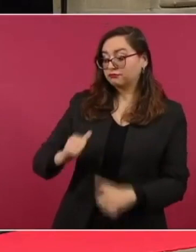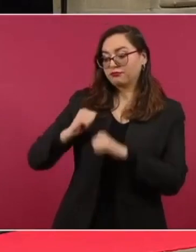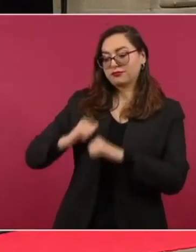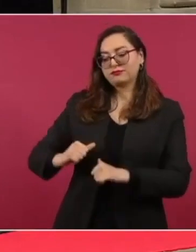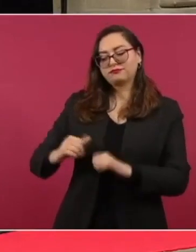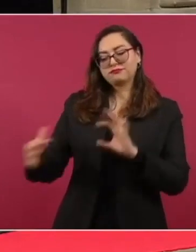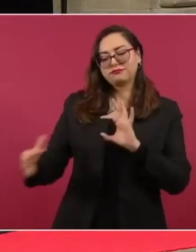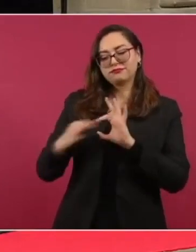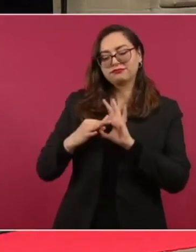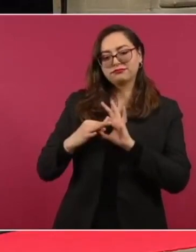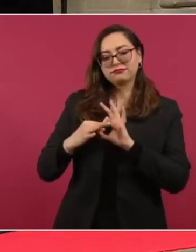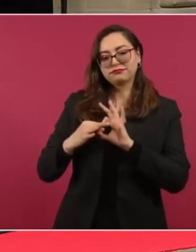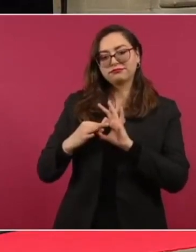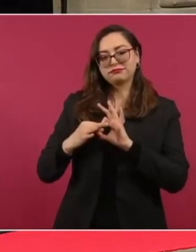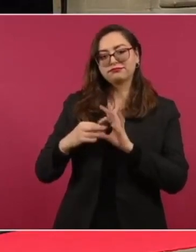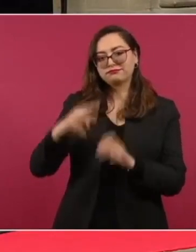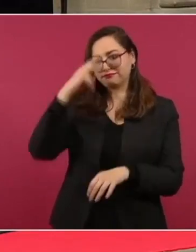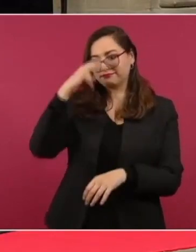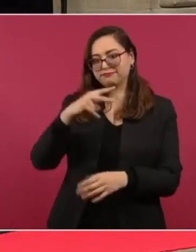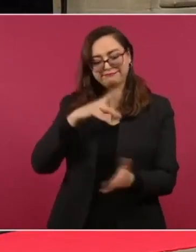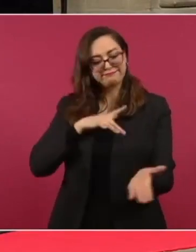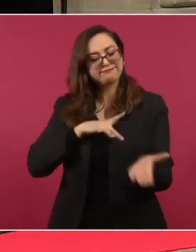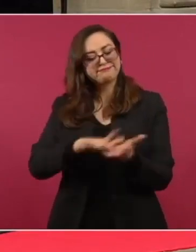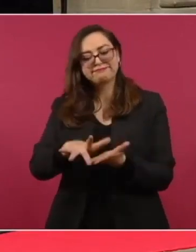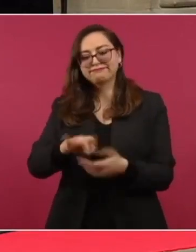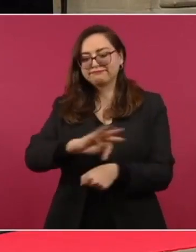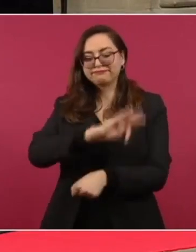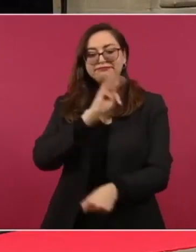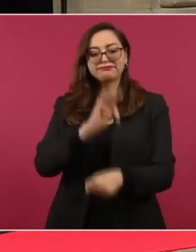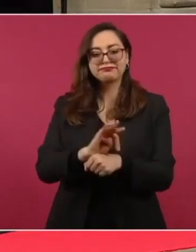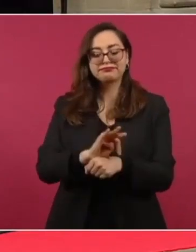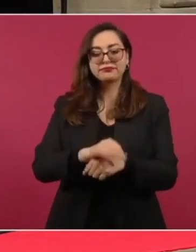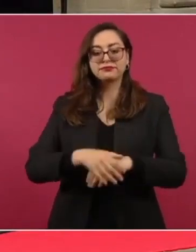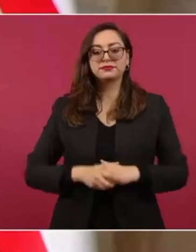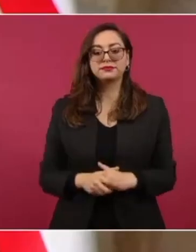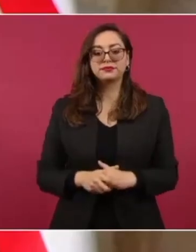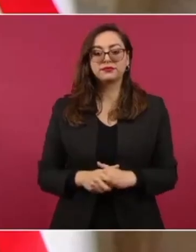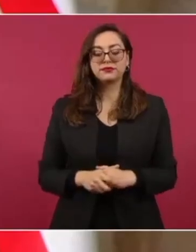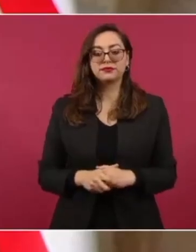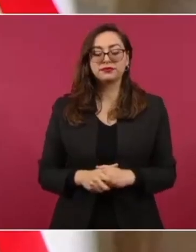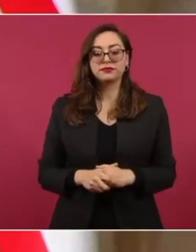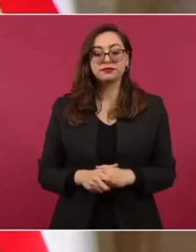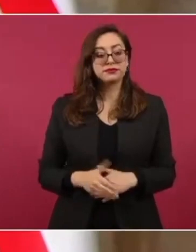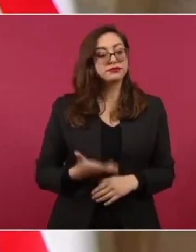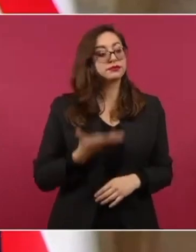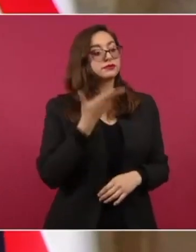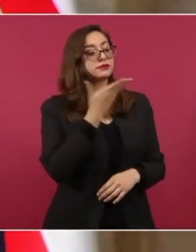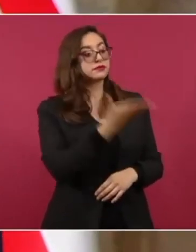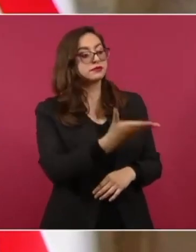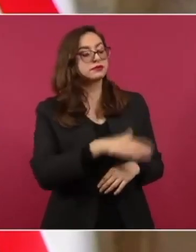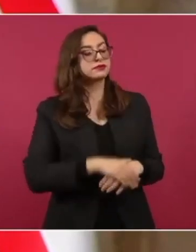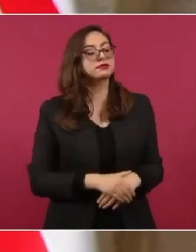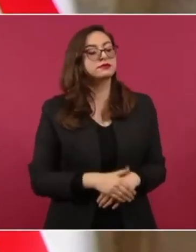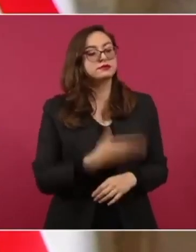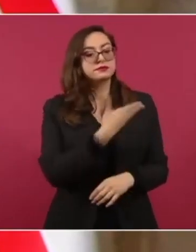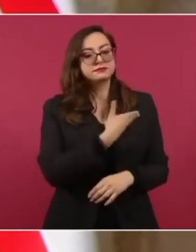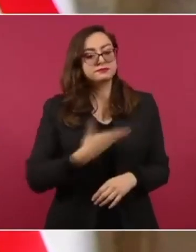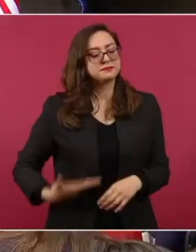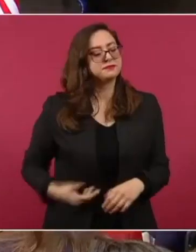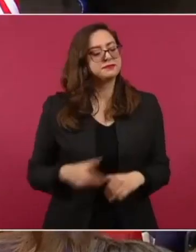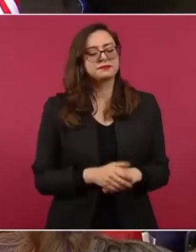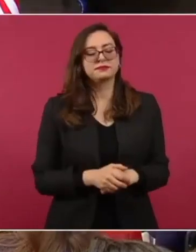aliado de México. Al presidente Biden, mi agradecimiento